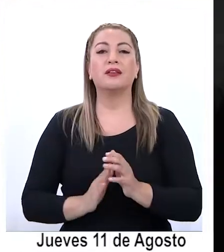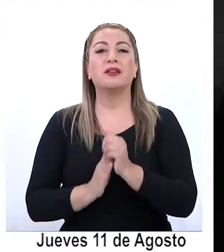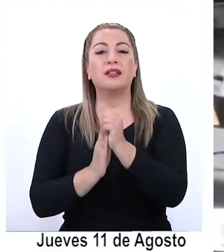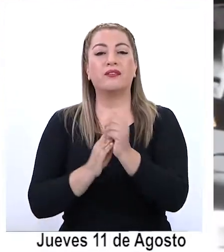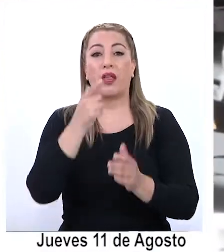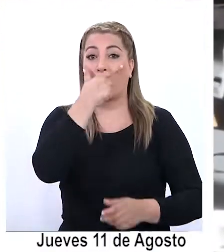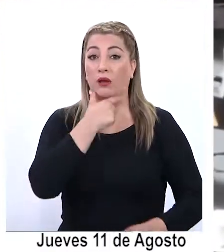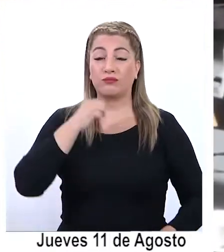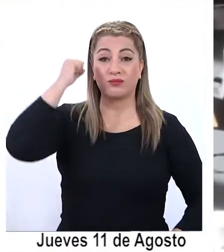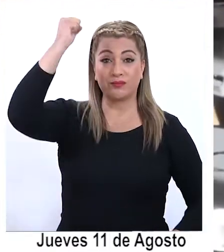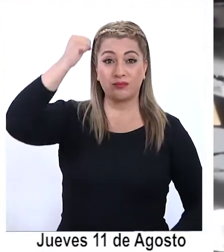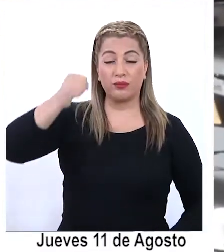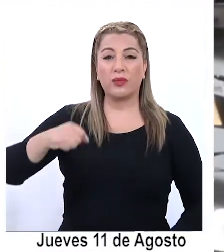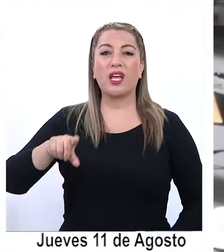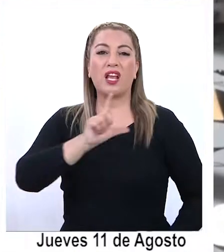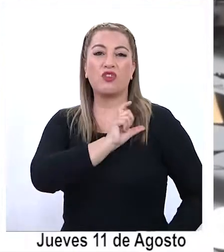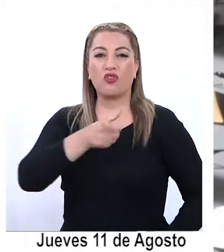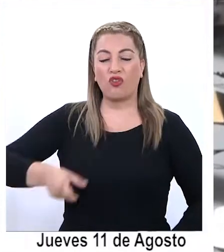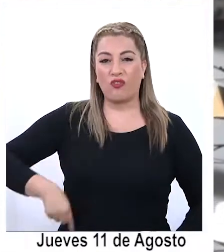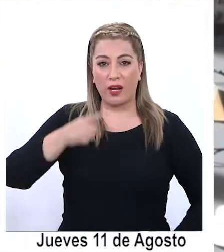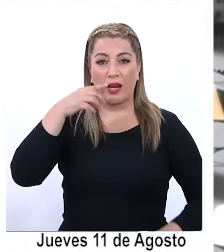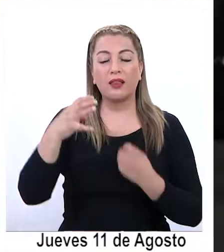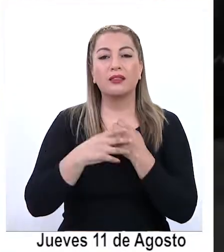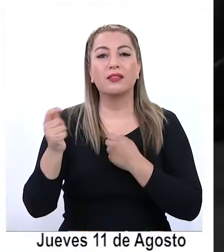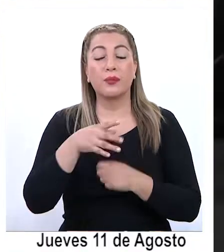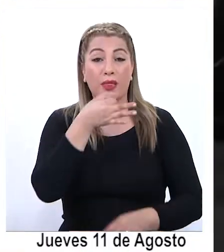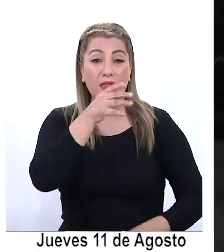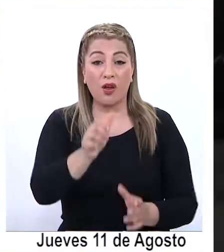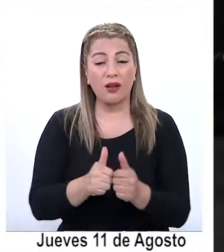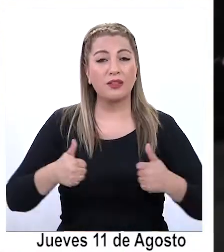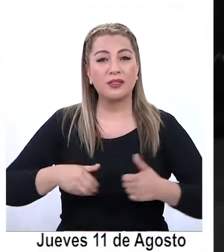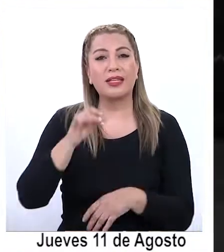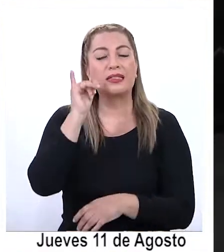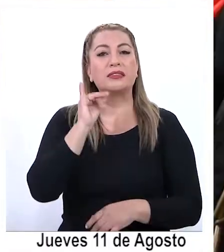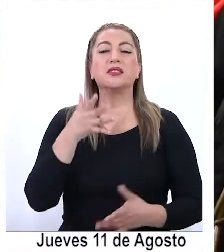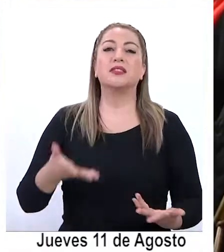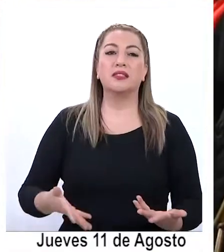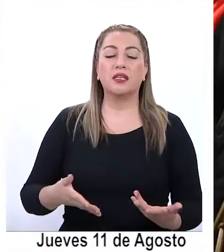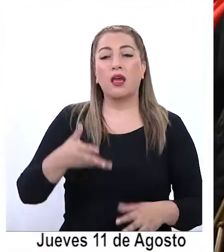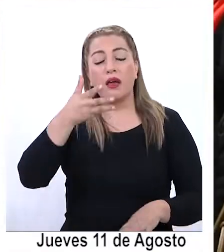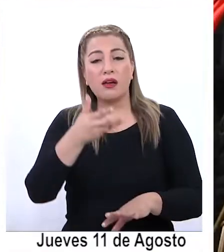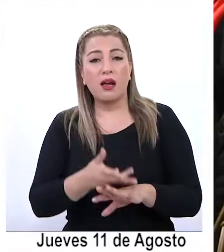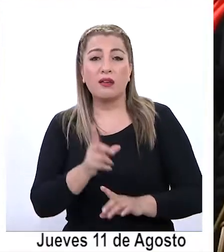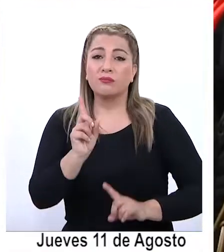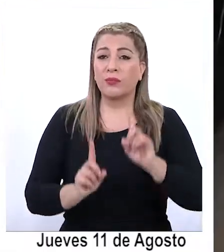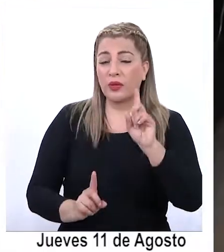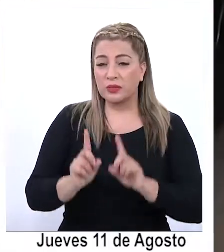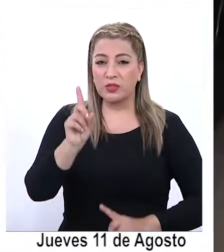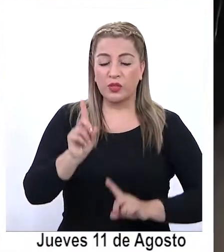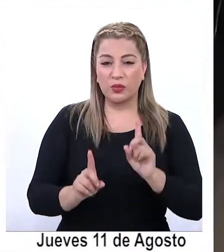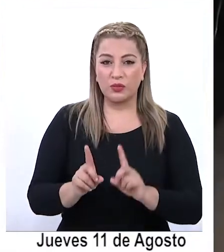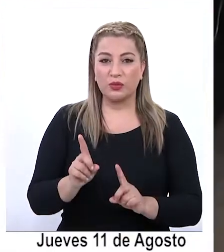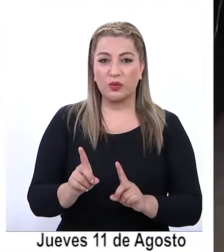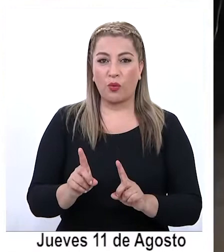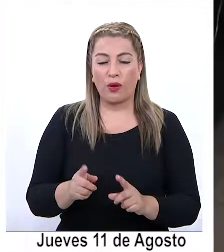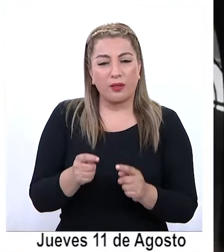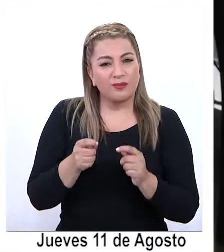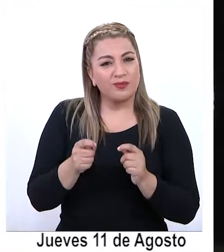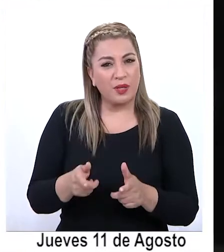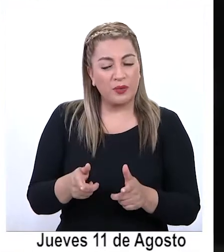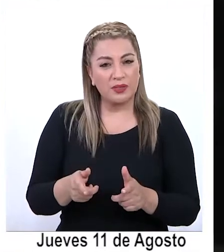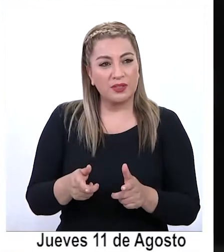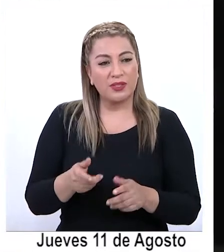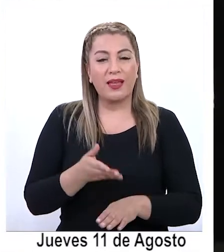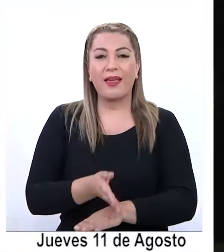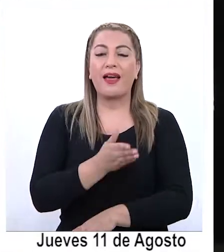Gabriel Boric, Carvajal adelantó que las autoridades regionales podrían contar con algunas de estas competencias